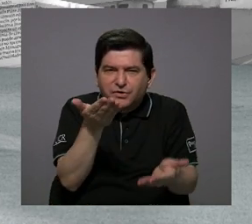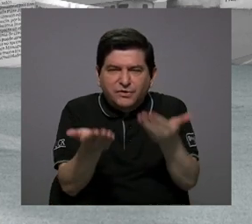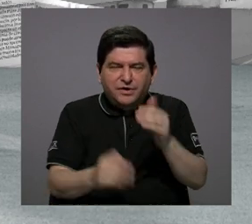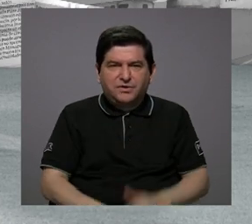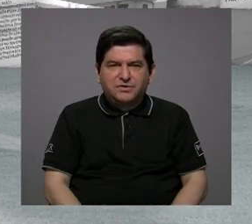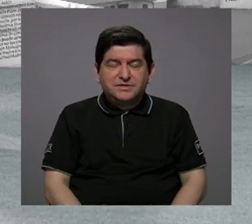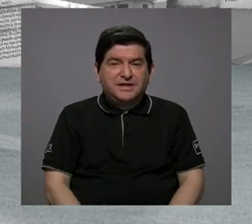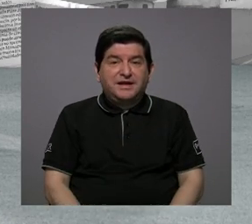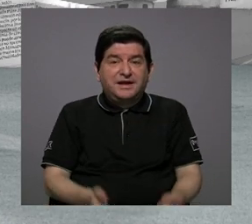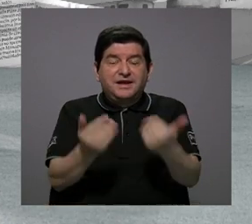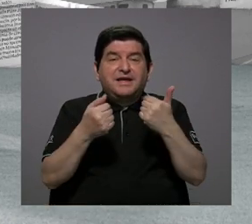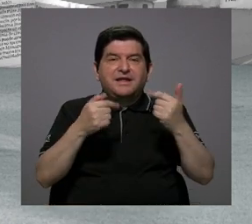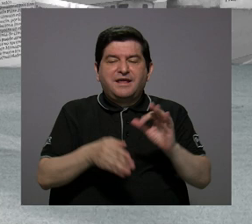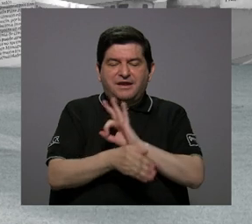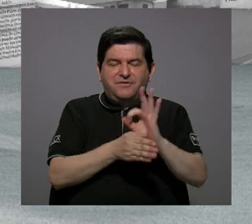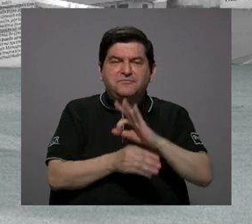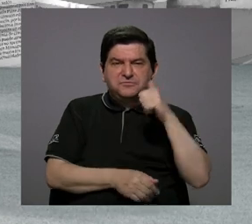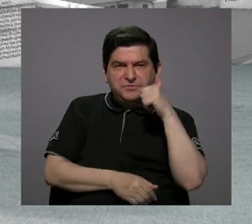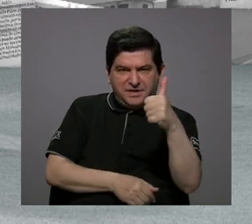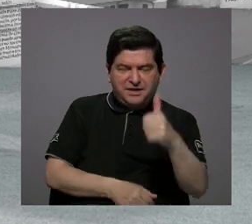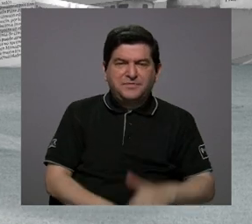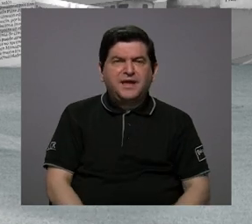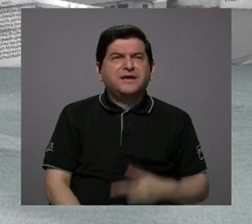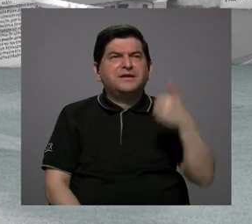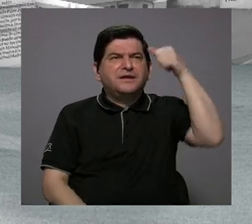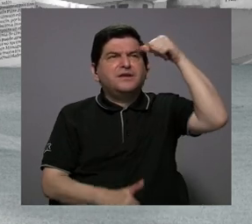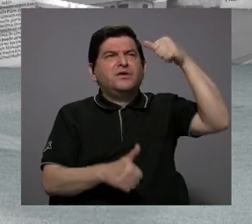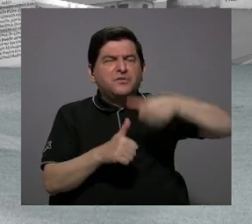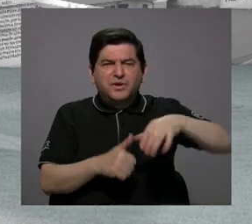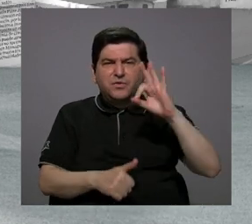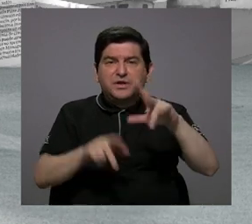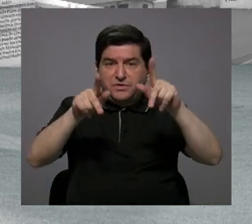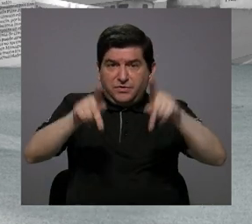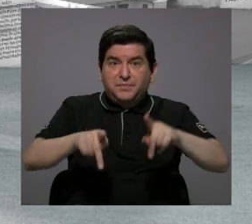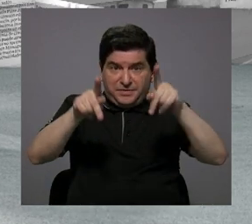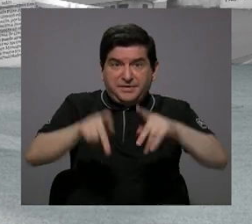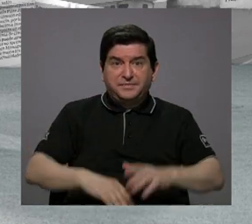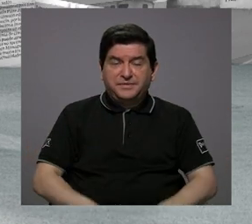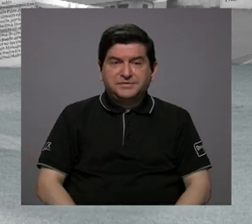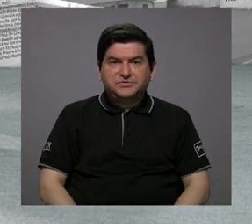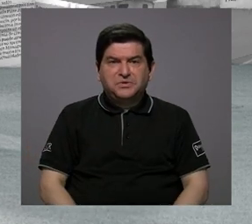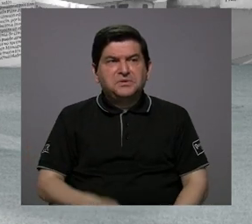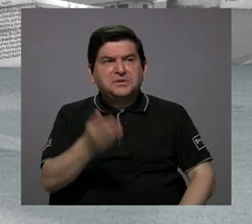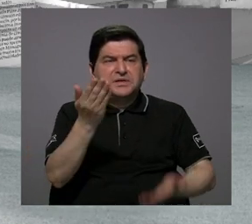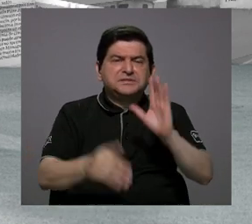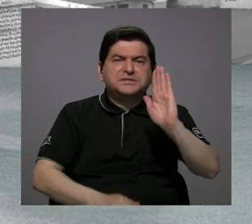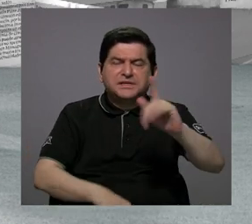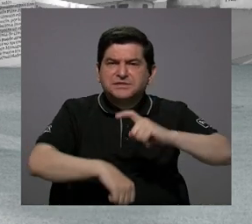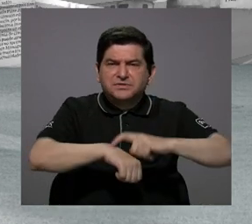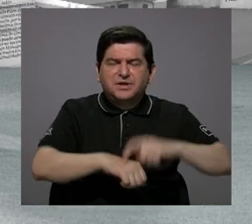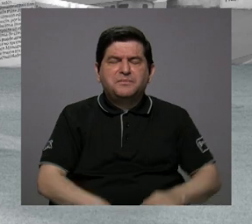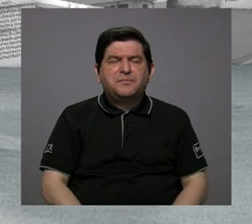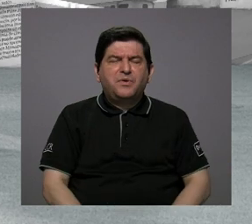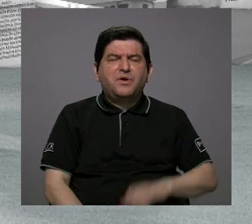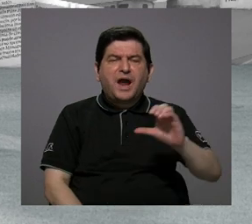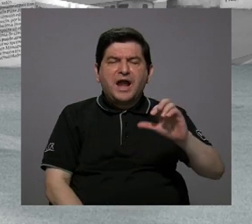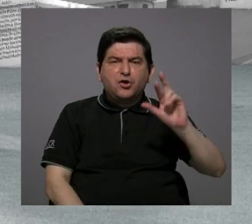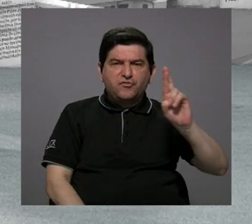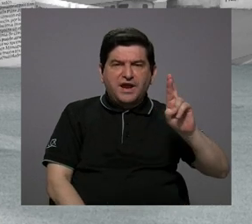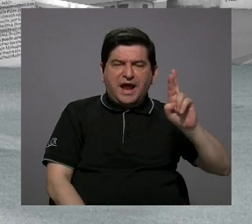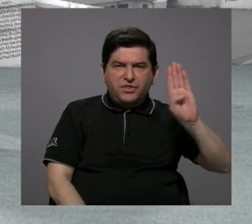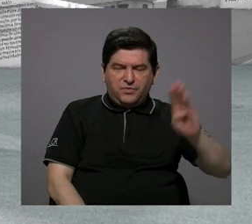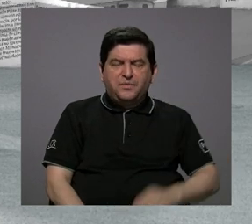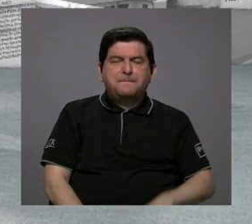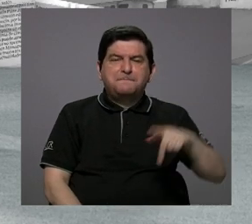buscaba la eficiencia, lo recuerdo muy bien para los que lo hablaron en algún momento, el diputado Carlos Ricardo Benavides,